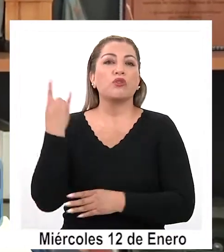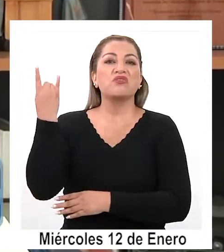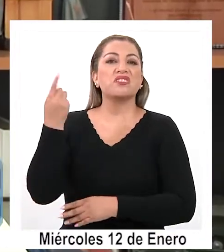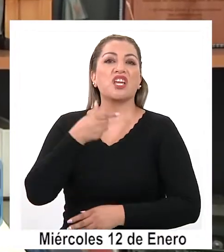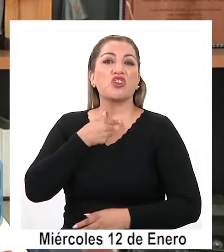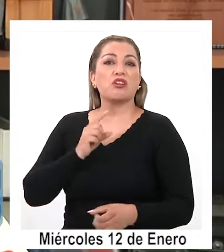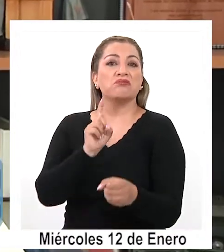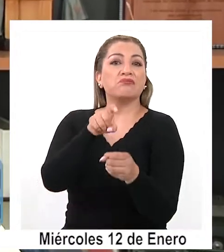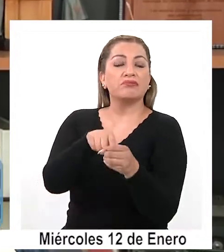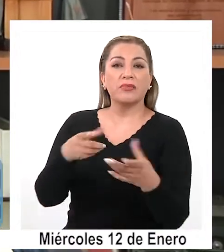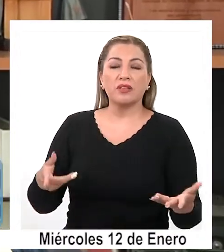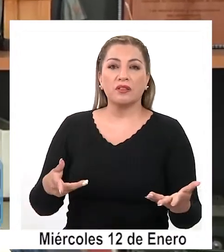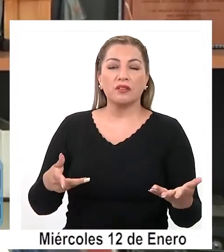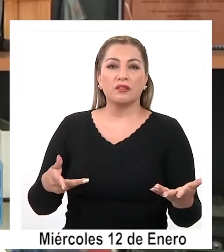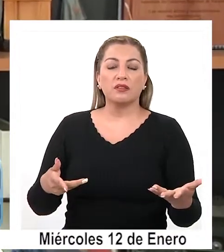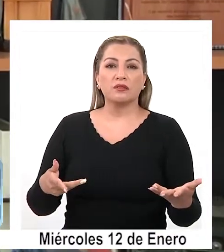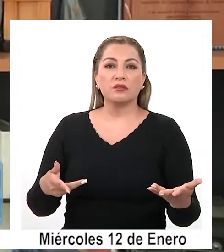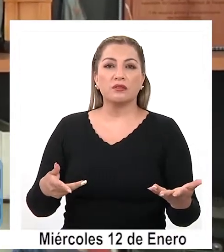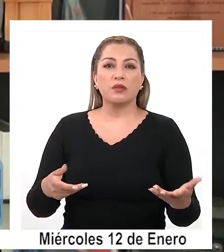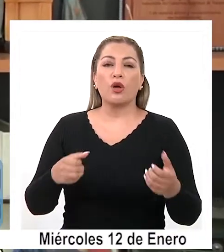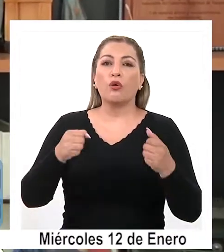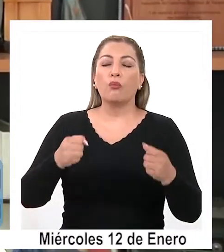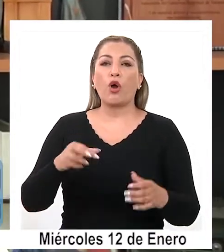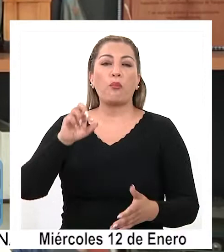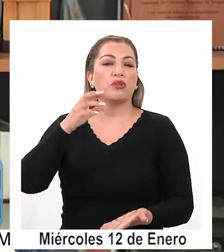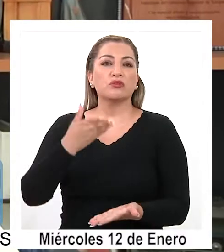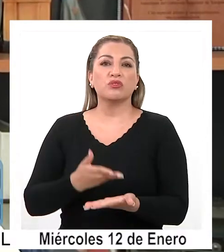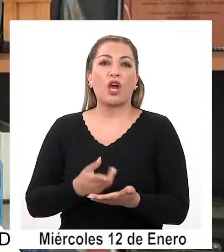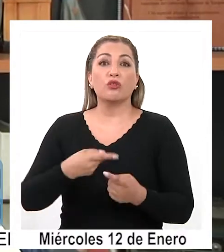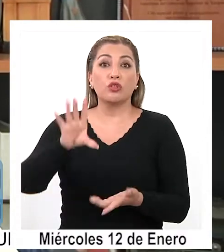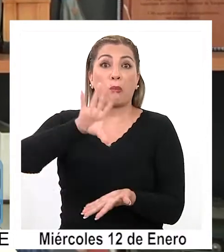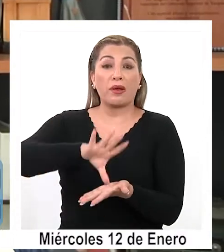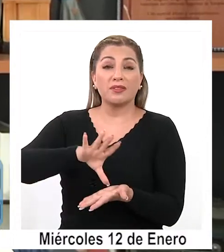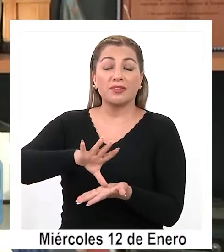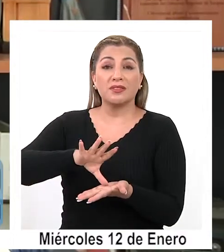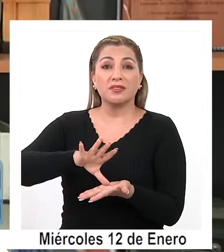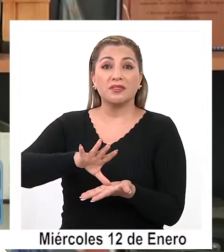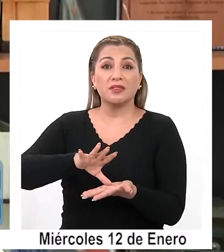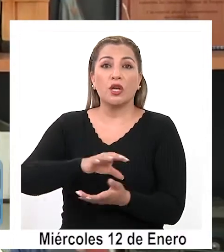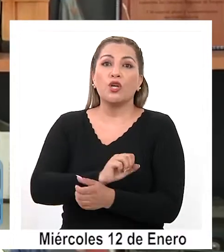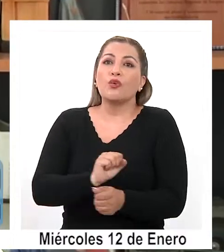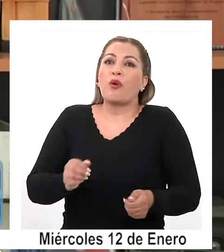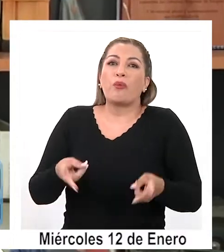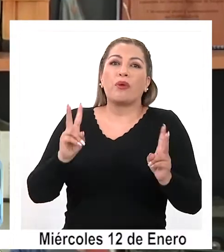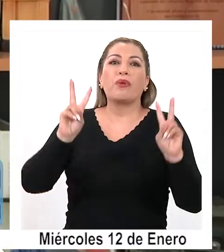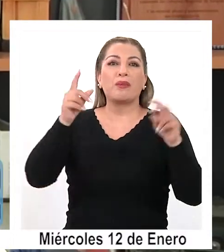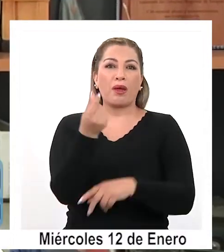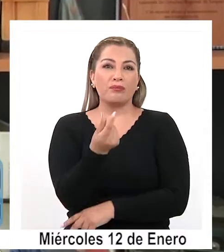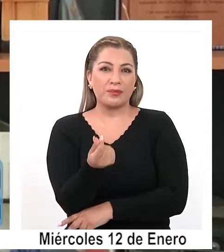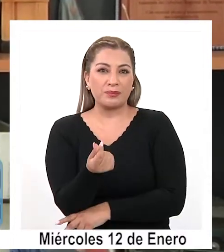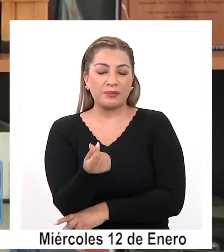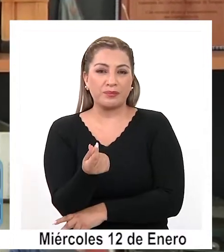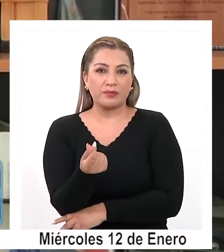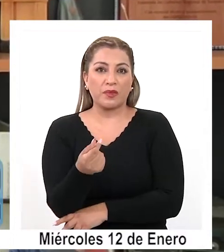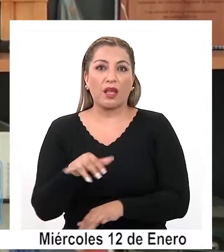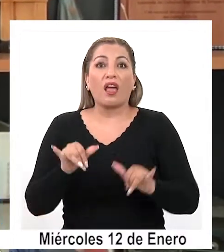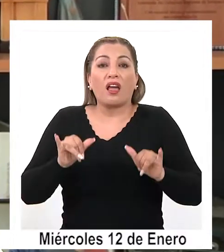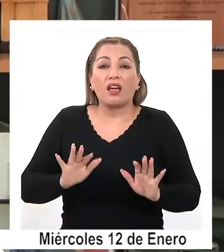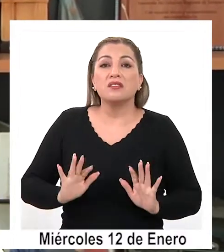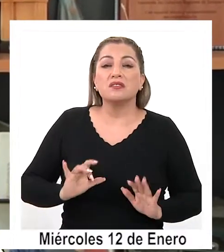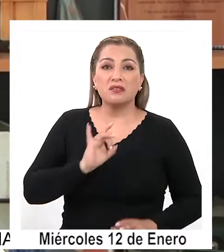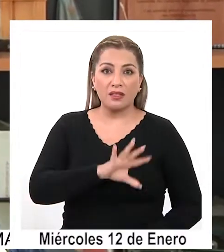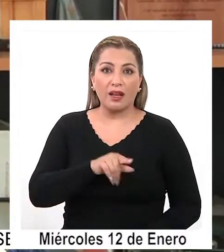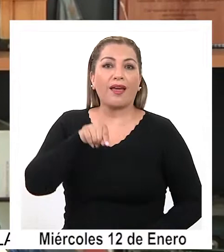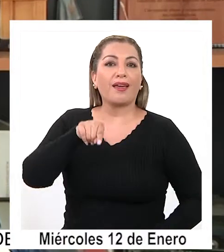quiera, pero incluso me puede haber postulado en el senado de extranjera, pero no me lo puedo permitir por la plata. Entonces, quedarme acá en Chile,